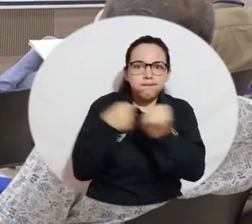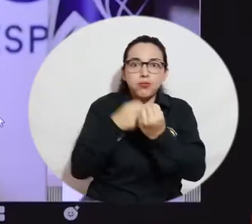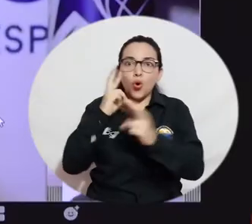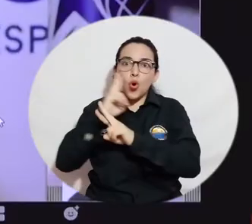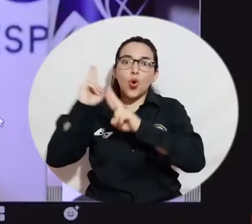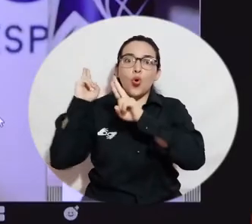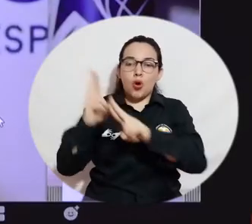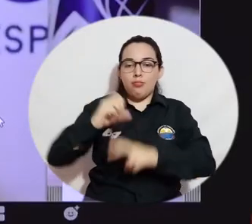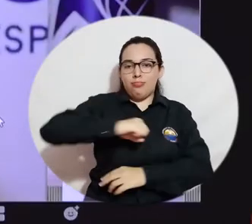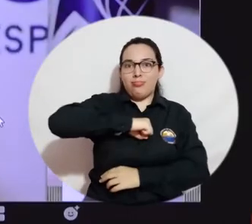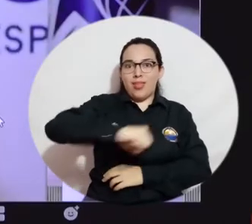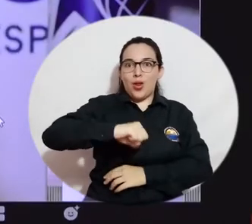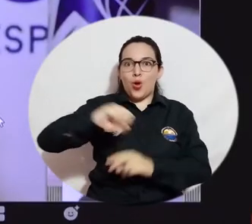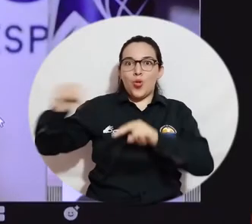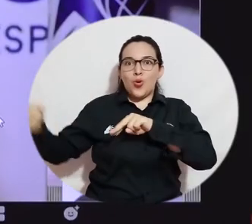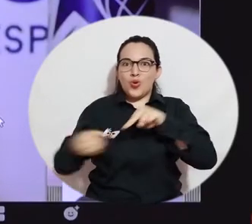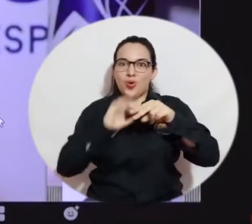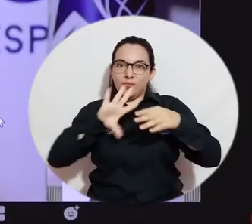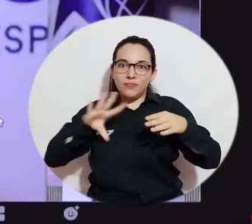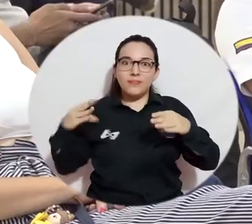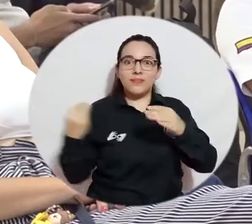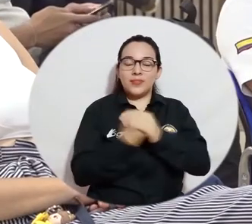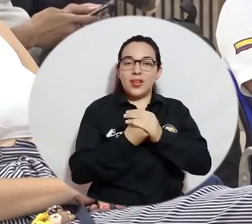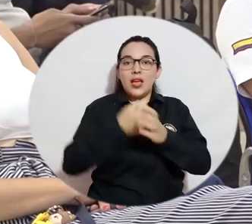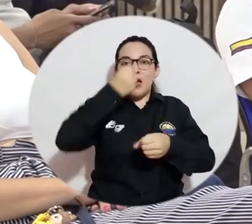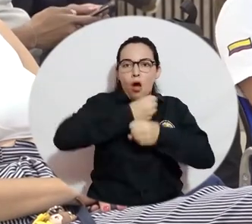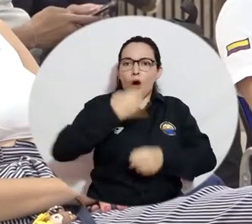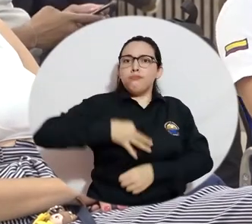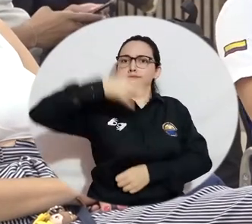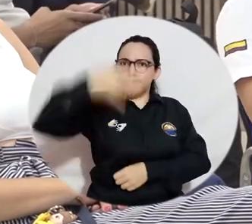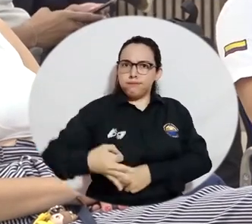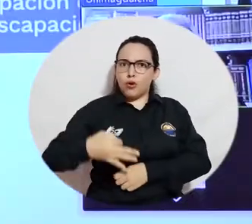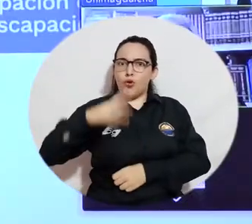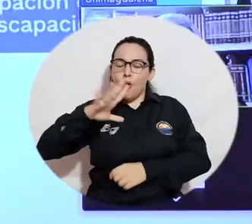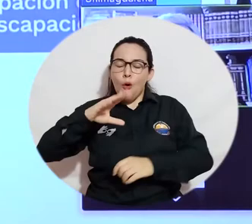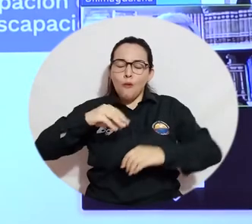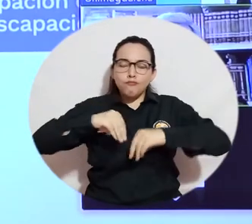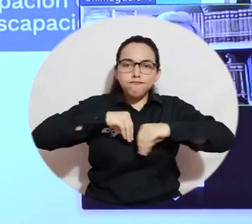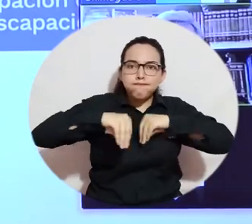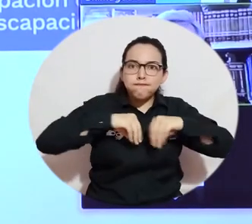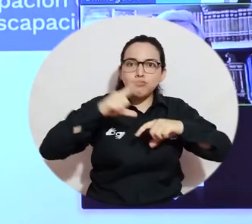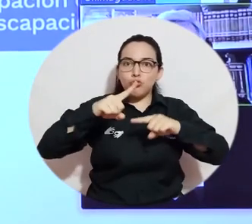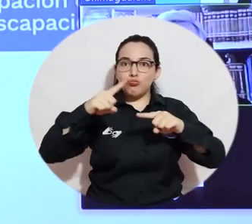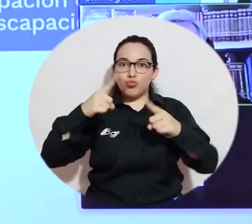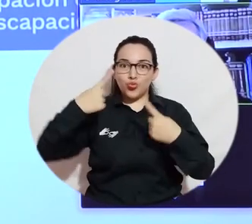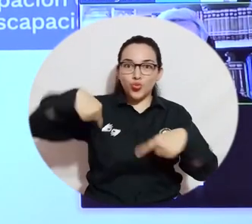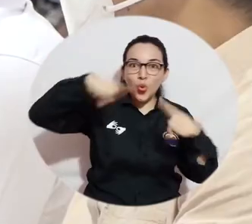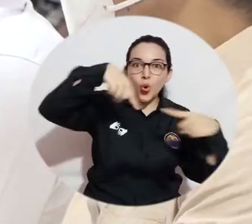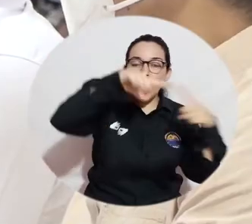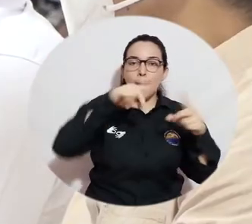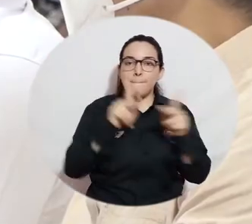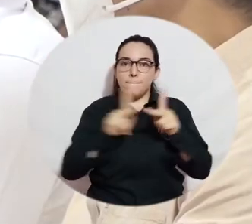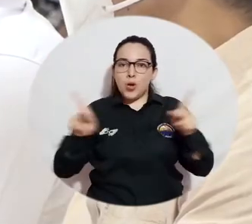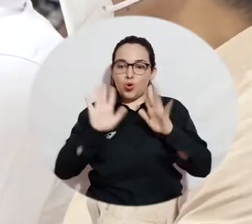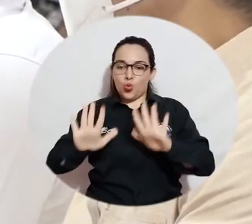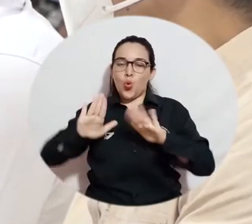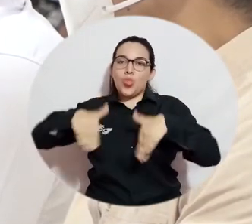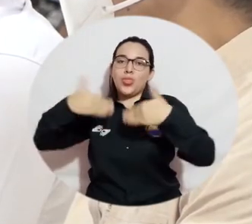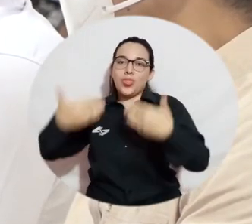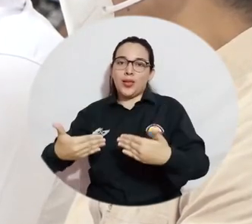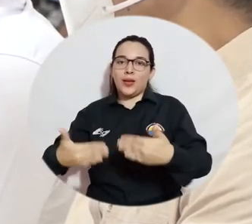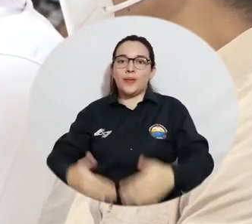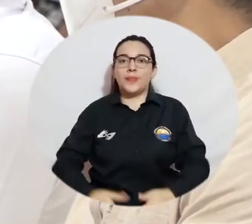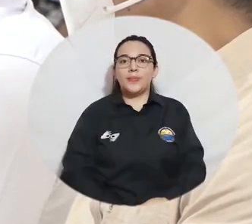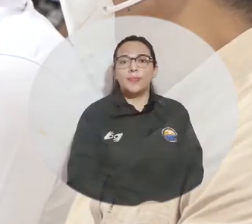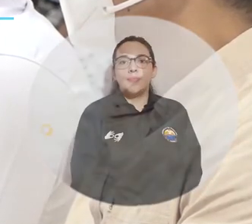generación y reconocimiento de los derechos a la educación incluyente, el empleo digno y el emprendimiento en el sector turístico a favor de las personas